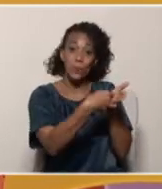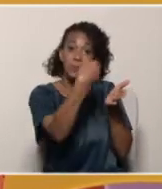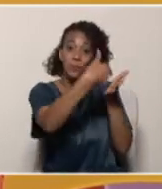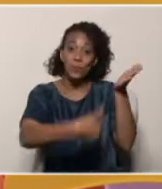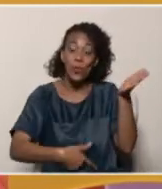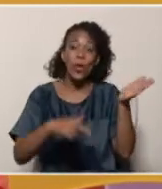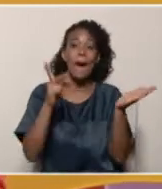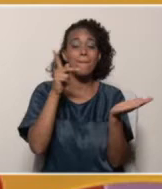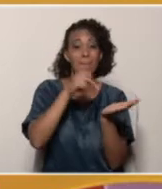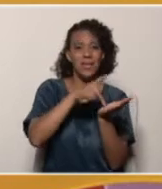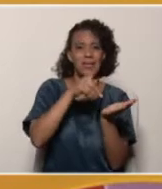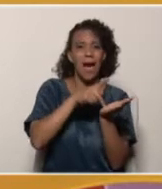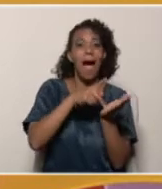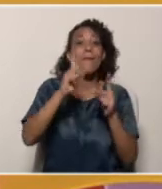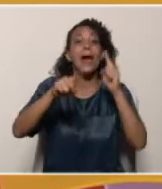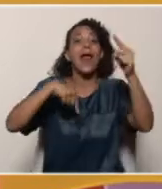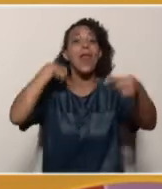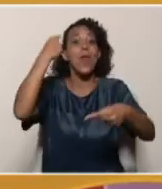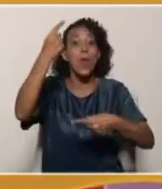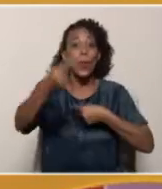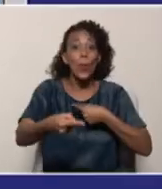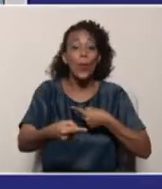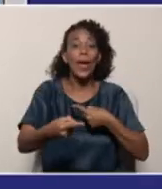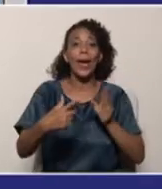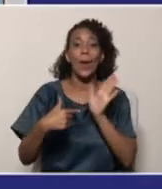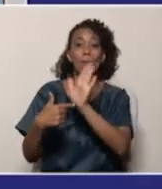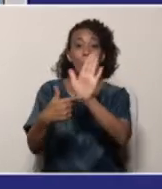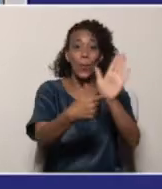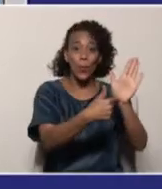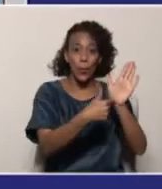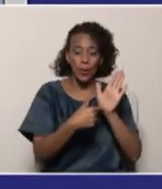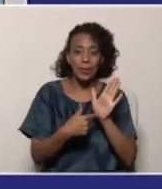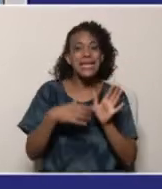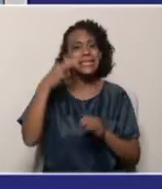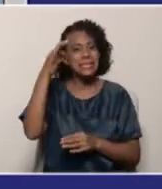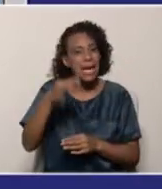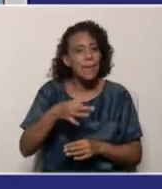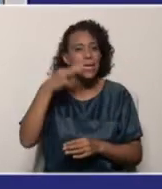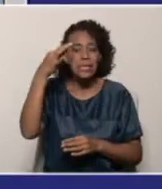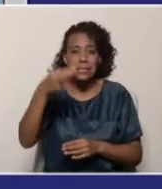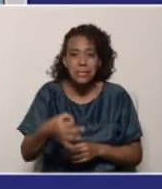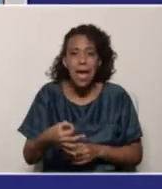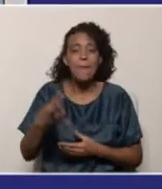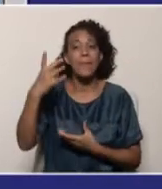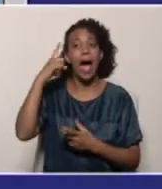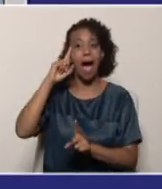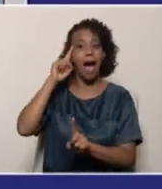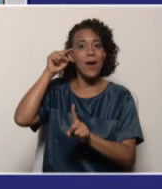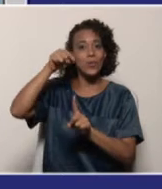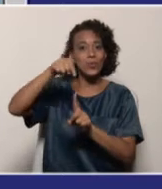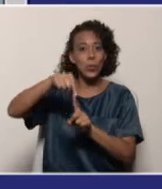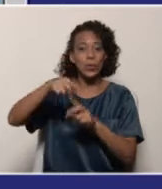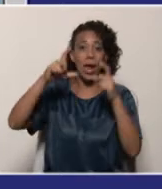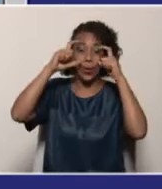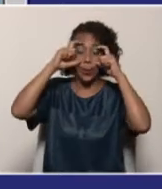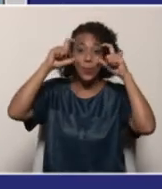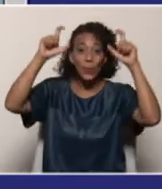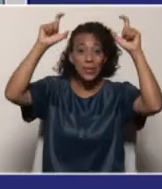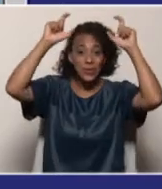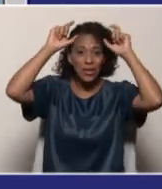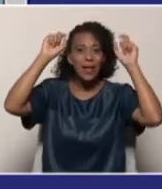dentro de cada uno de ellos para que posteriormente se puedan hacer esas muestras productivas. Siempre manteniendo el enfoque robinsoniano